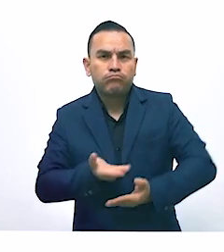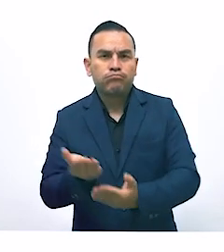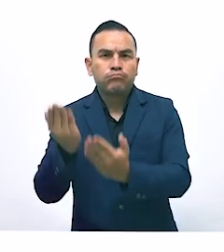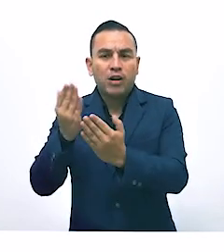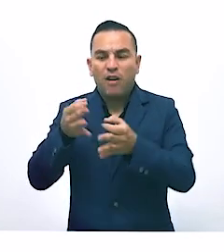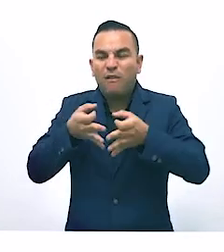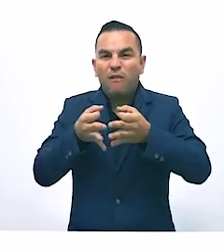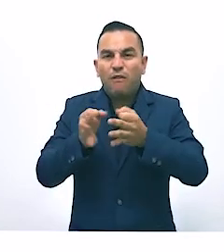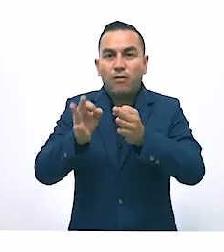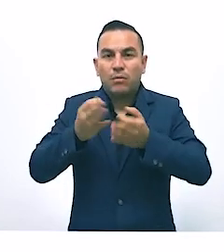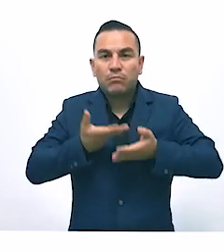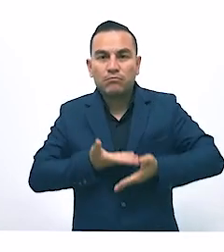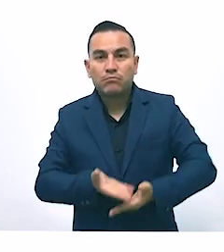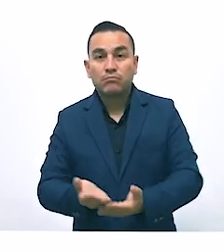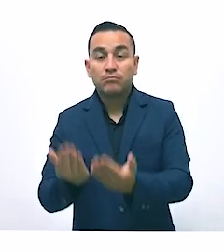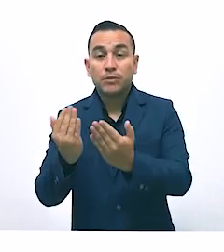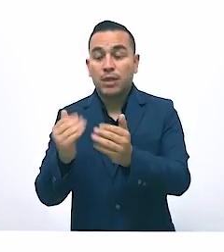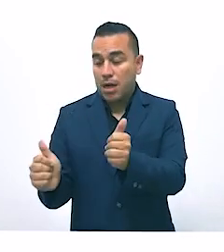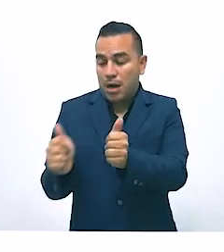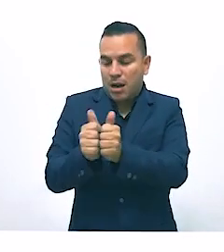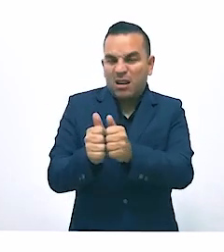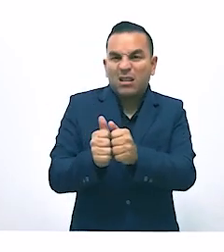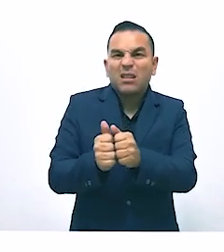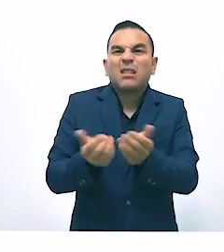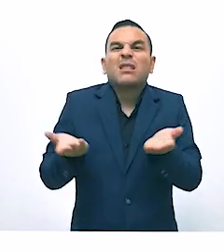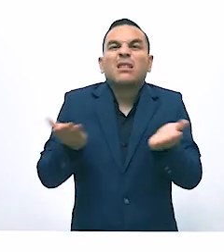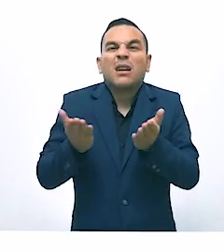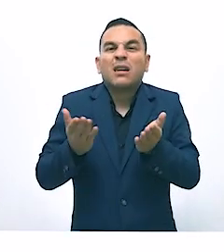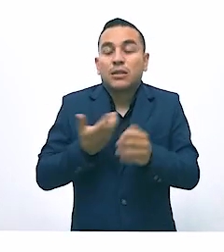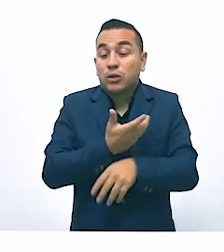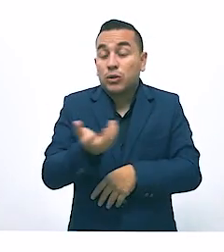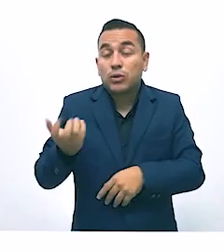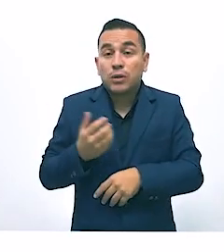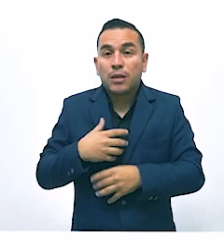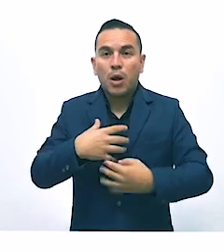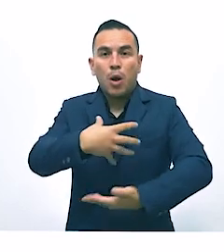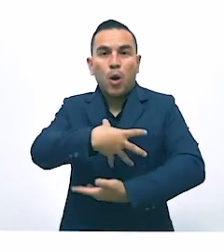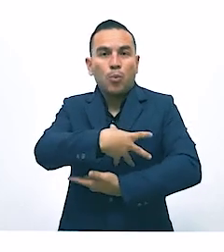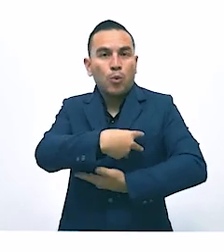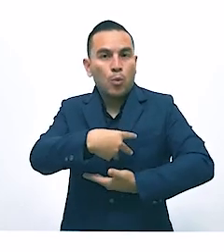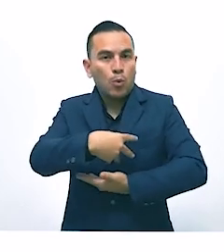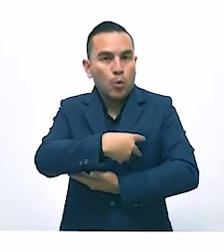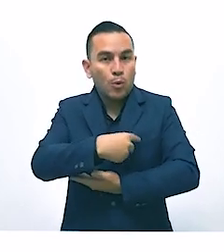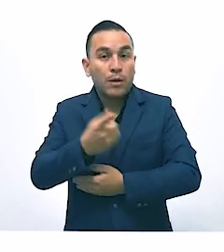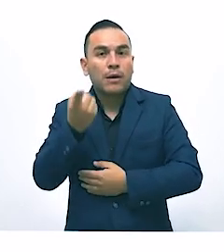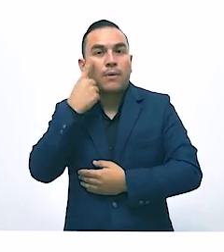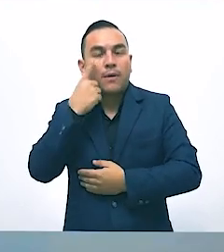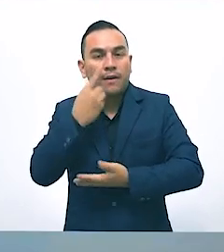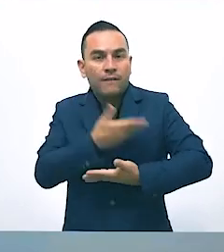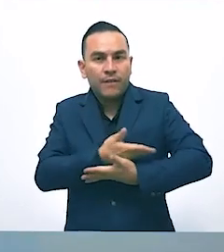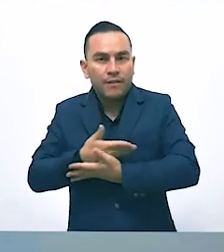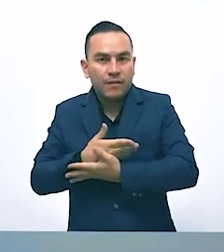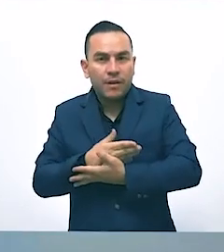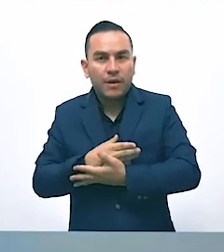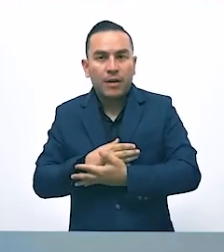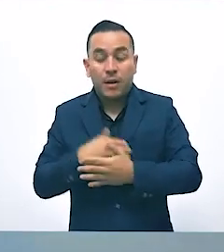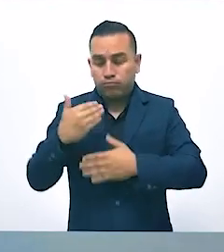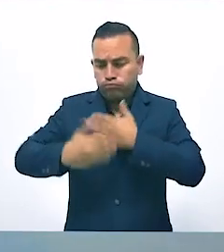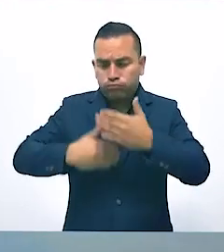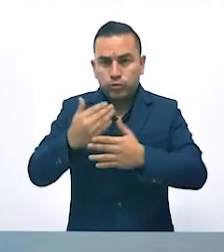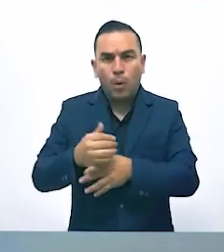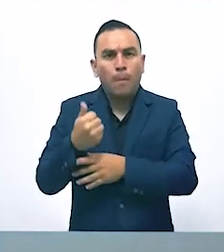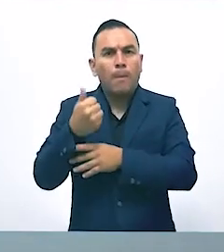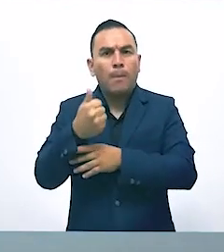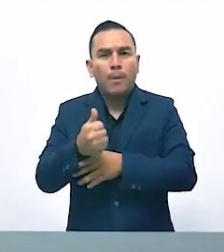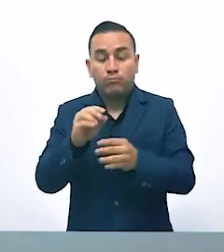posturas para el parto, el rol del acompañante durante el parto, la lactancia materna y los cuidados para el bebé. Otro paso en la ruta